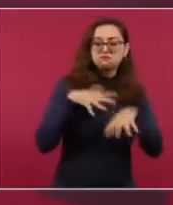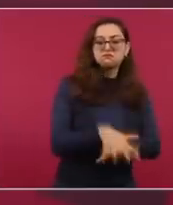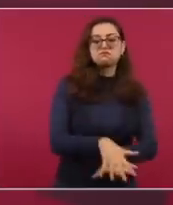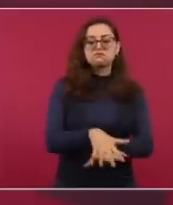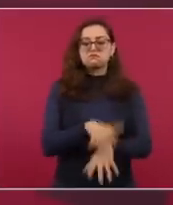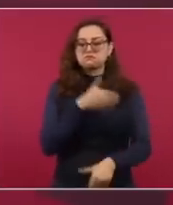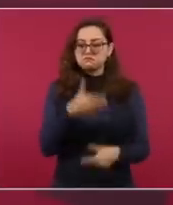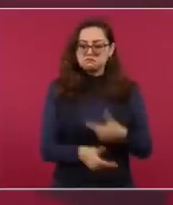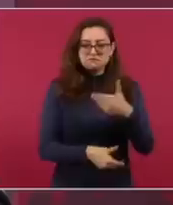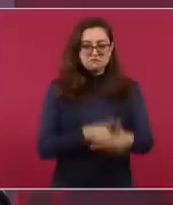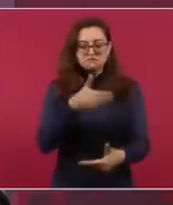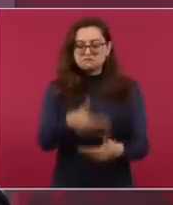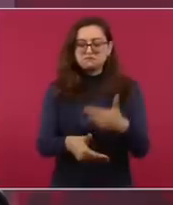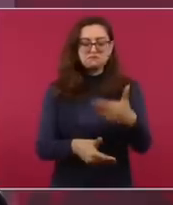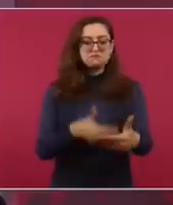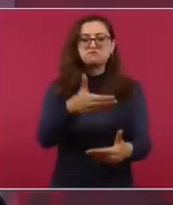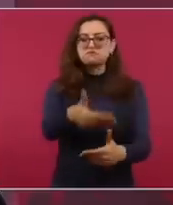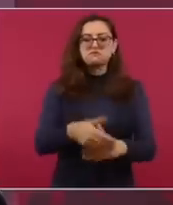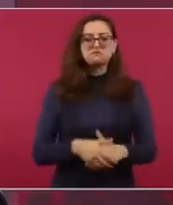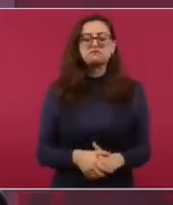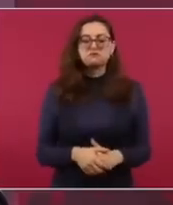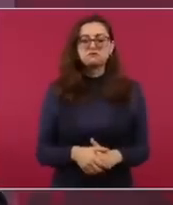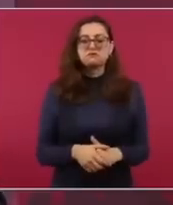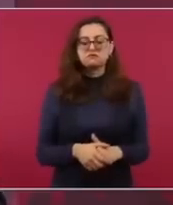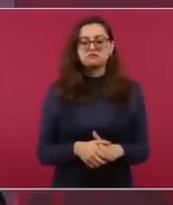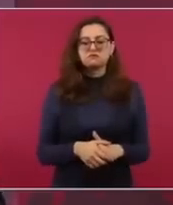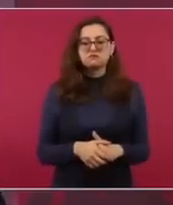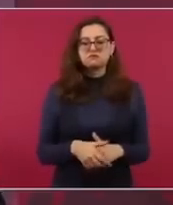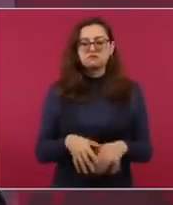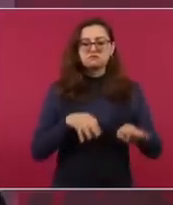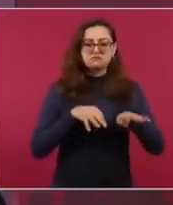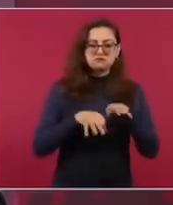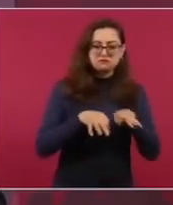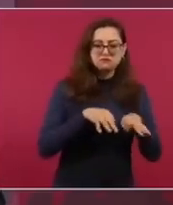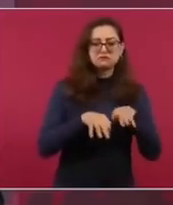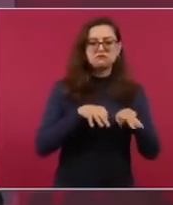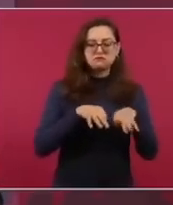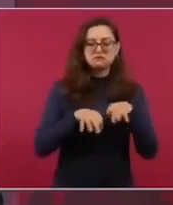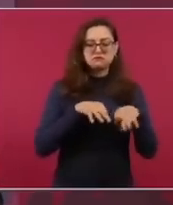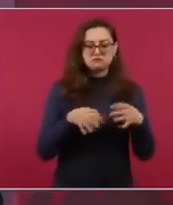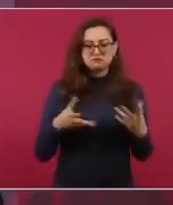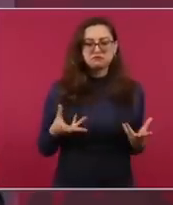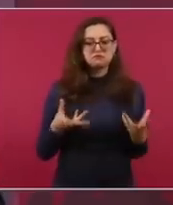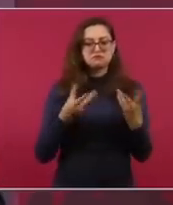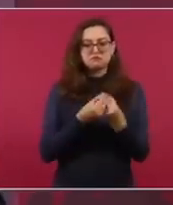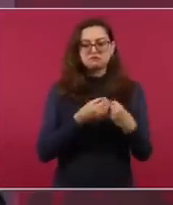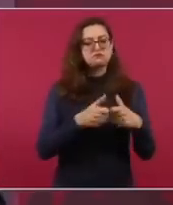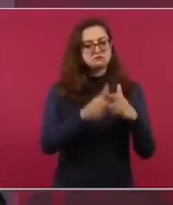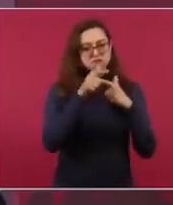extranjera, de seguir trabajando de manera conjunta